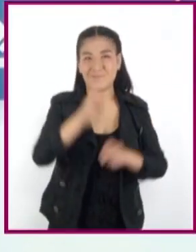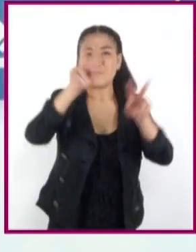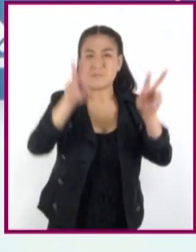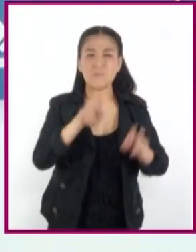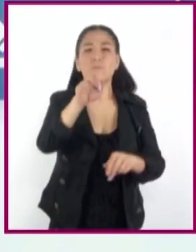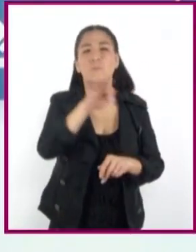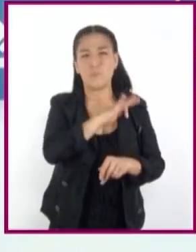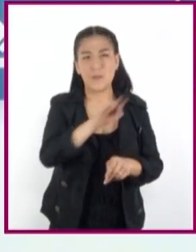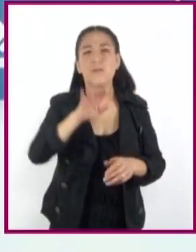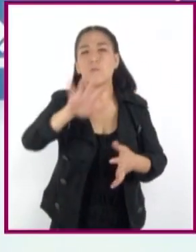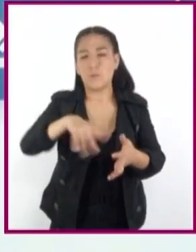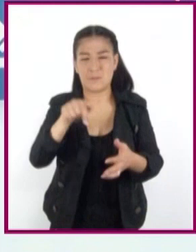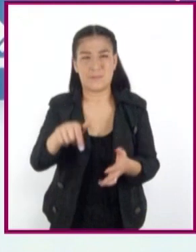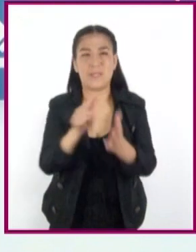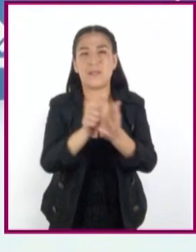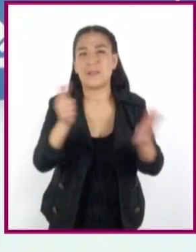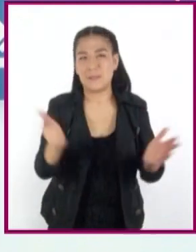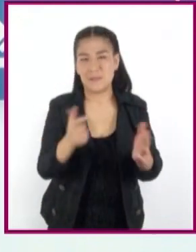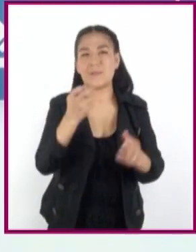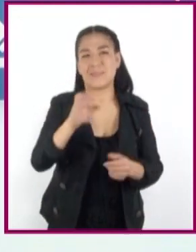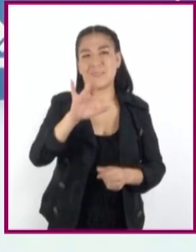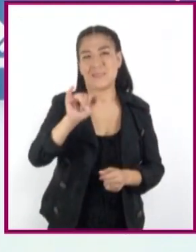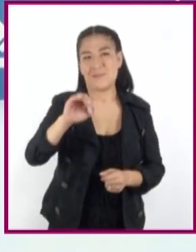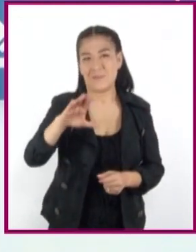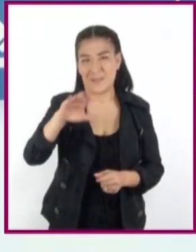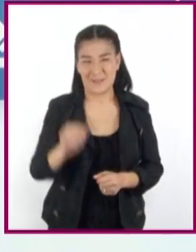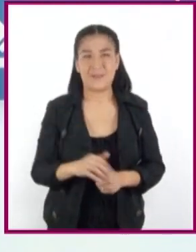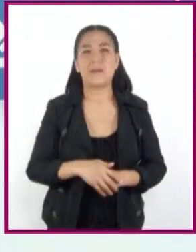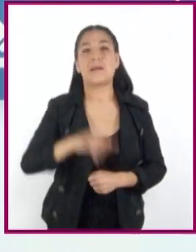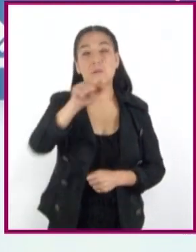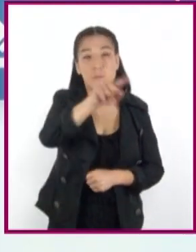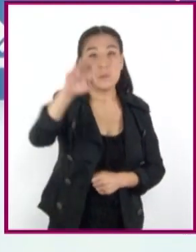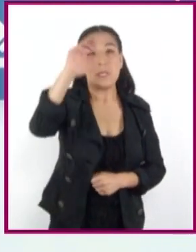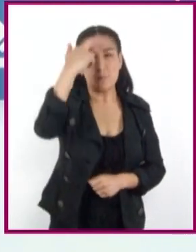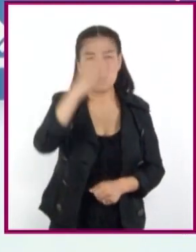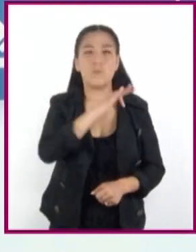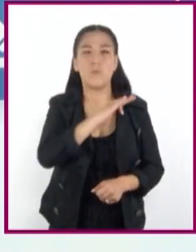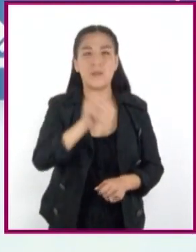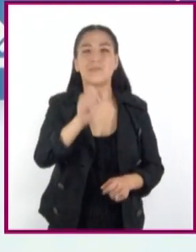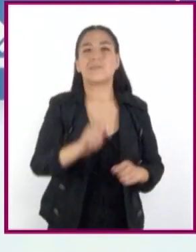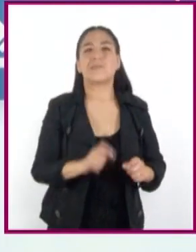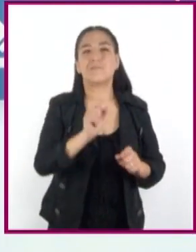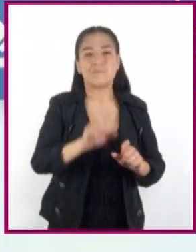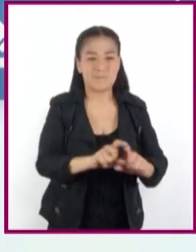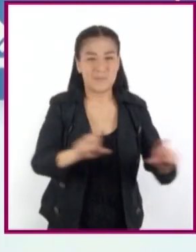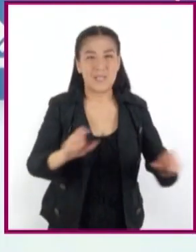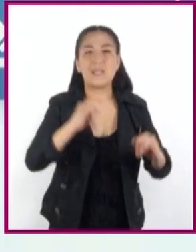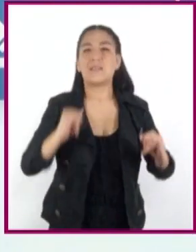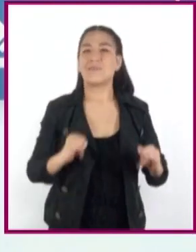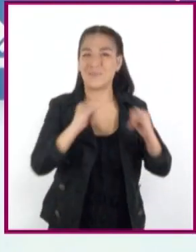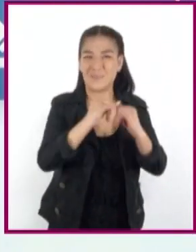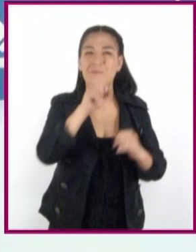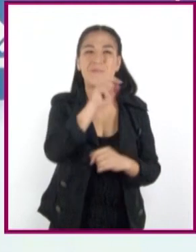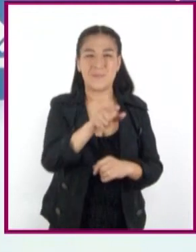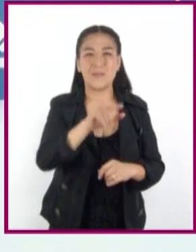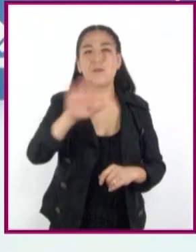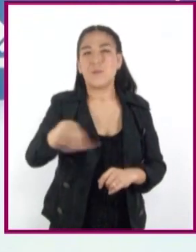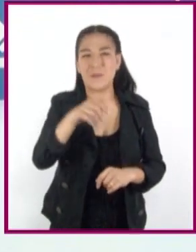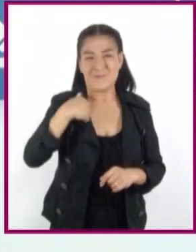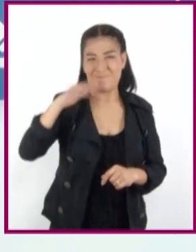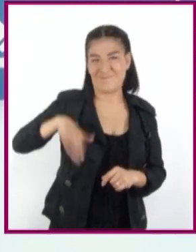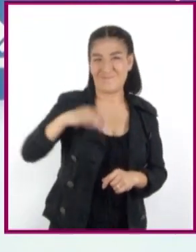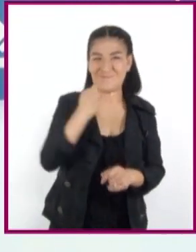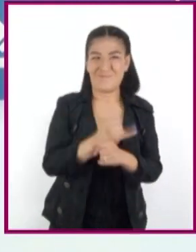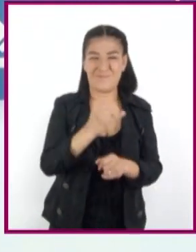consultar su libro de texto de formación cívica y ética. Recuerden que pueden visitar los portales de las instituciones que mencionamos